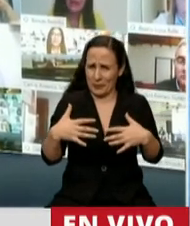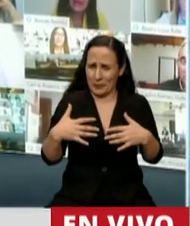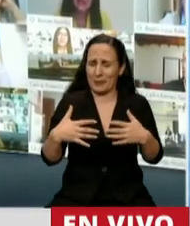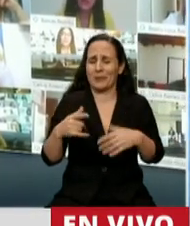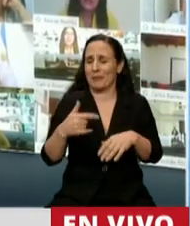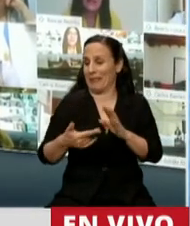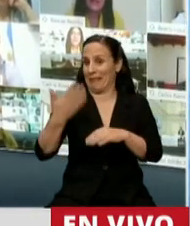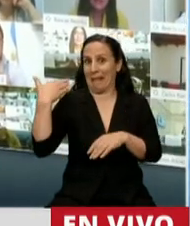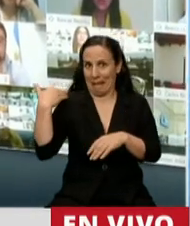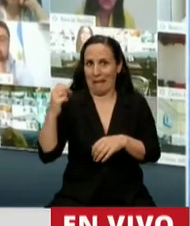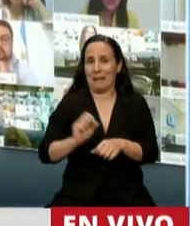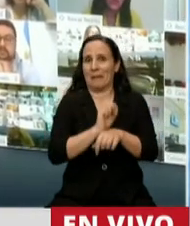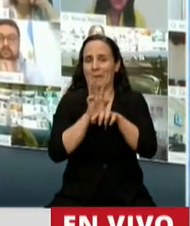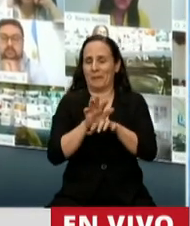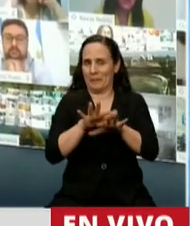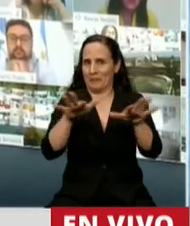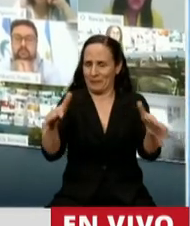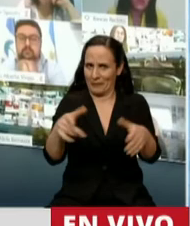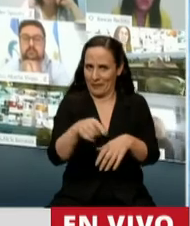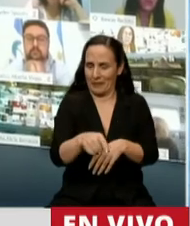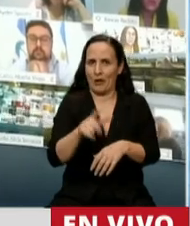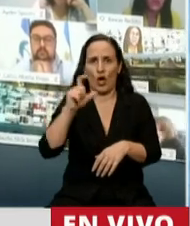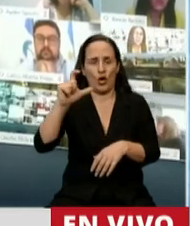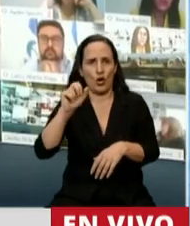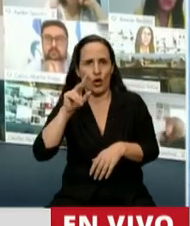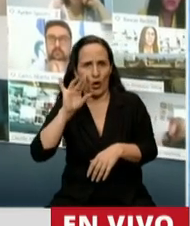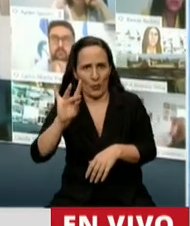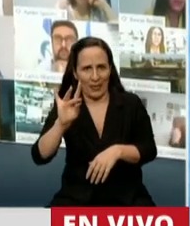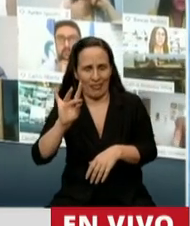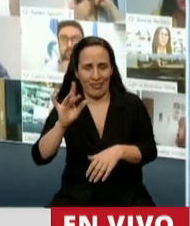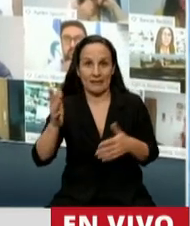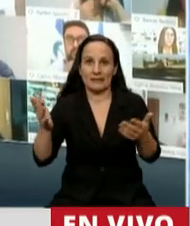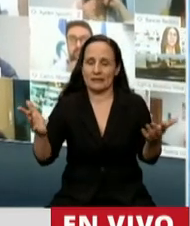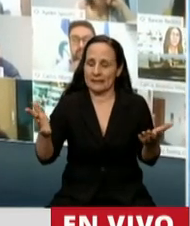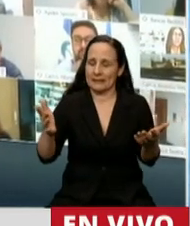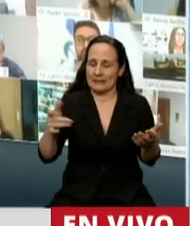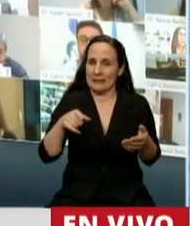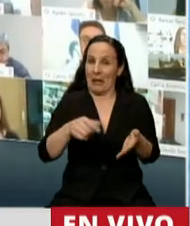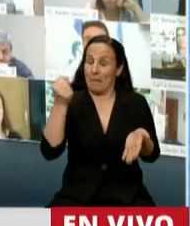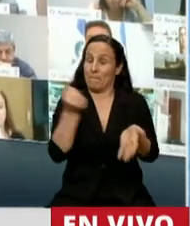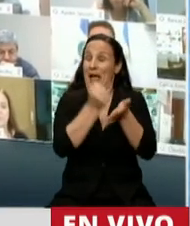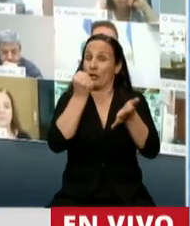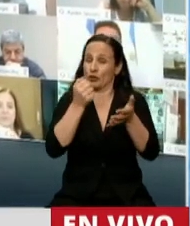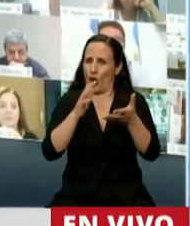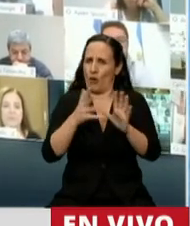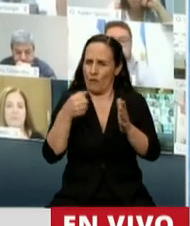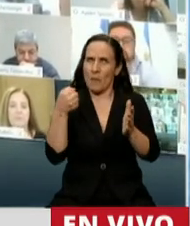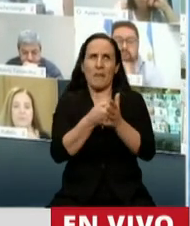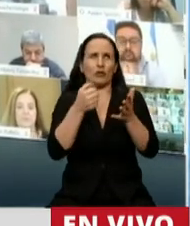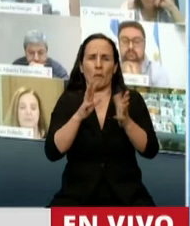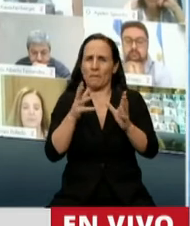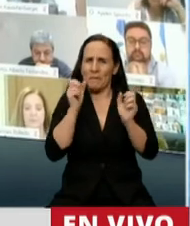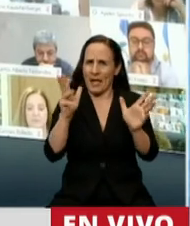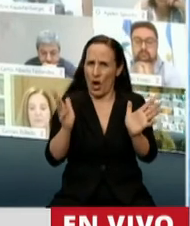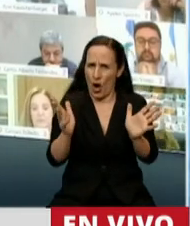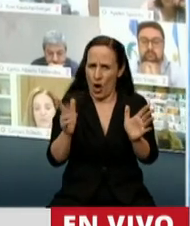estallido de la pandemia mundial del COVID. Y el impacto es terrible, profundizando aún más la caída de la economía y